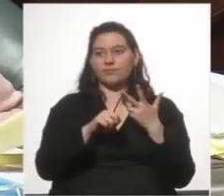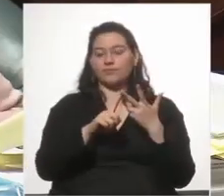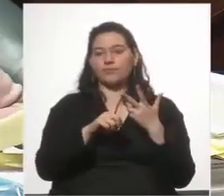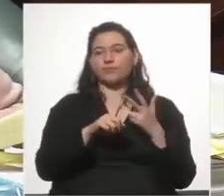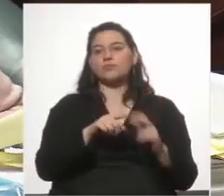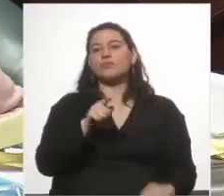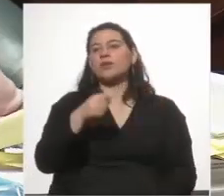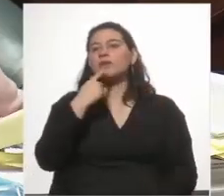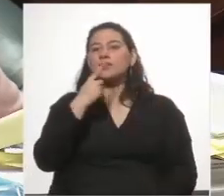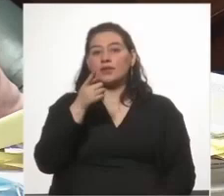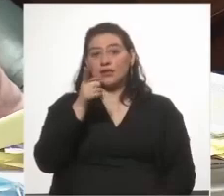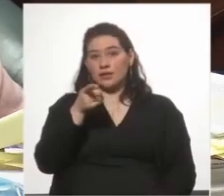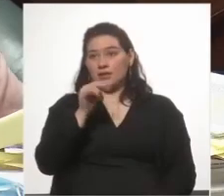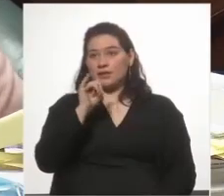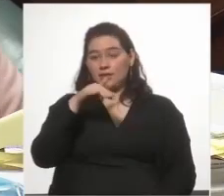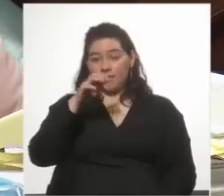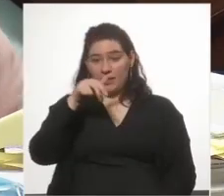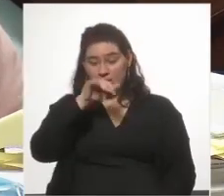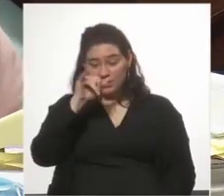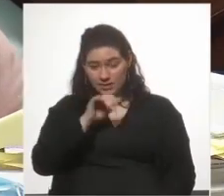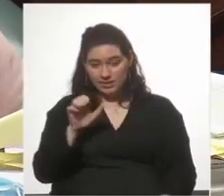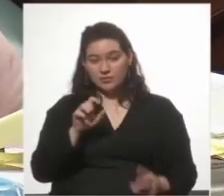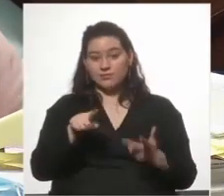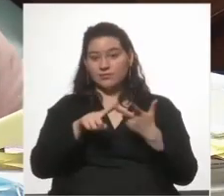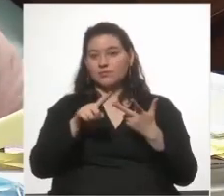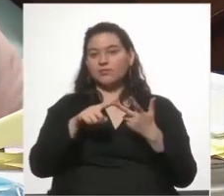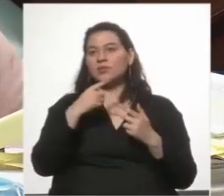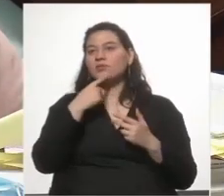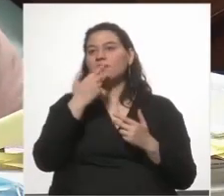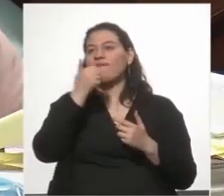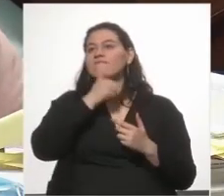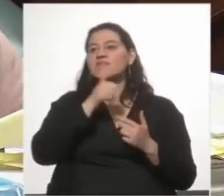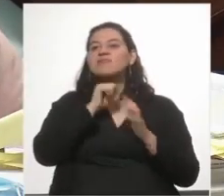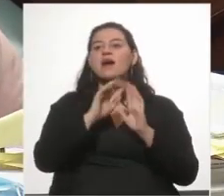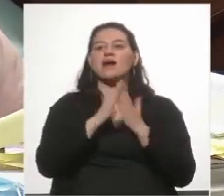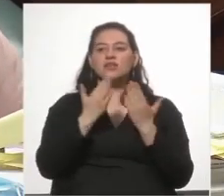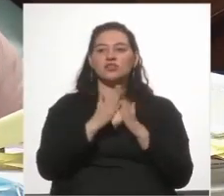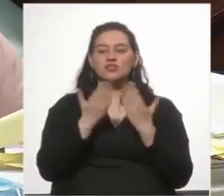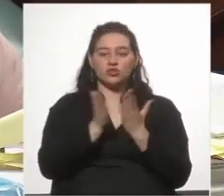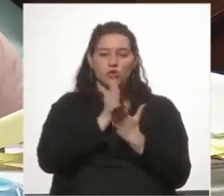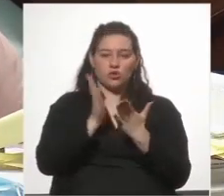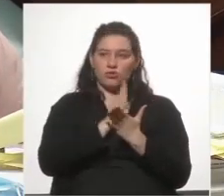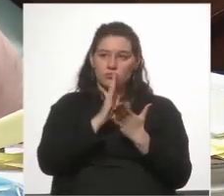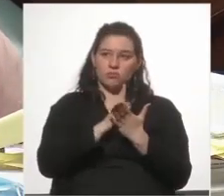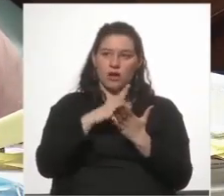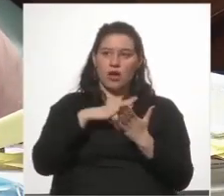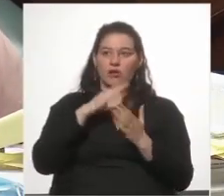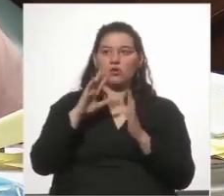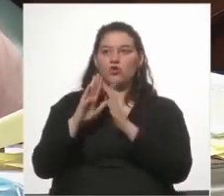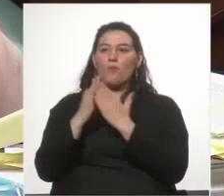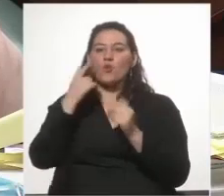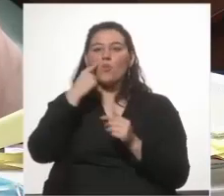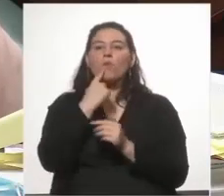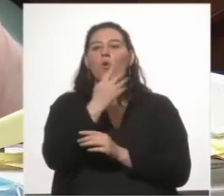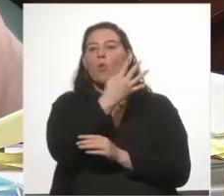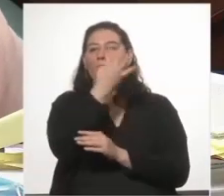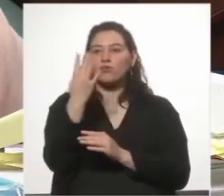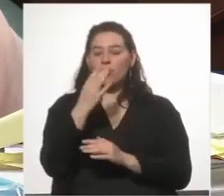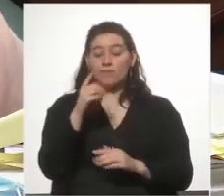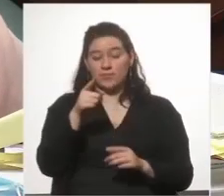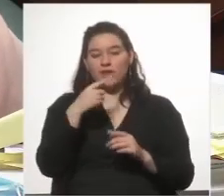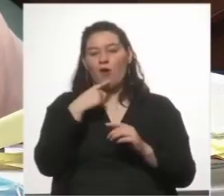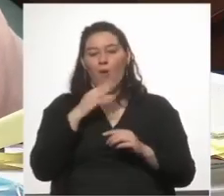Y dice Jiménez de Arechaga rápidamente, en la vieja edición mimeografiada que todavía manejamos, tomo 4, dice Ope,